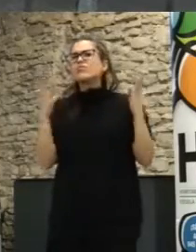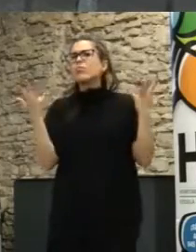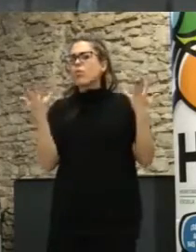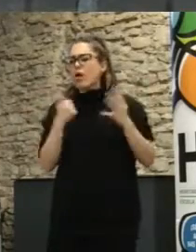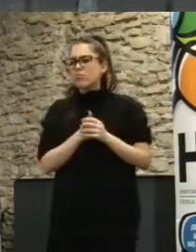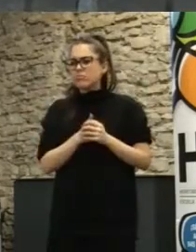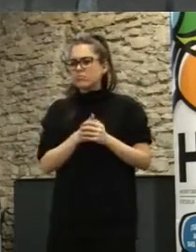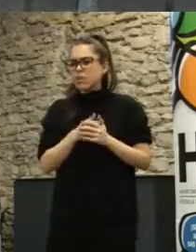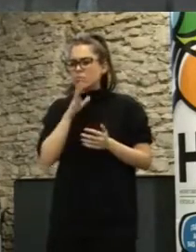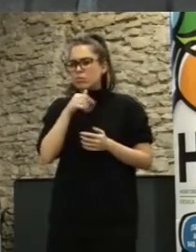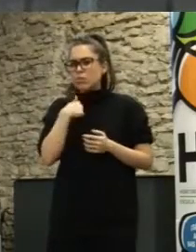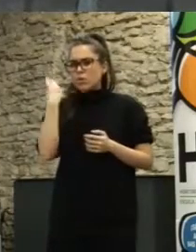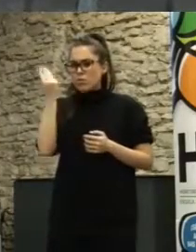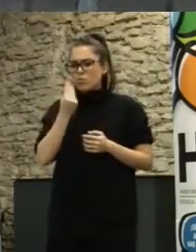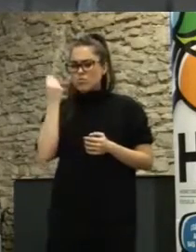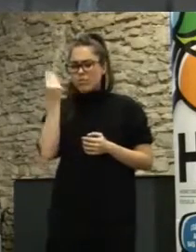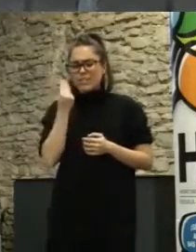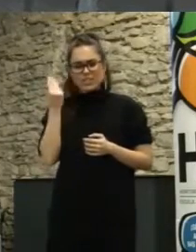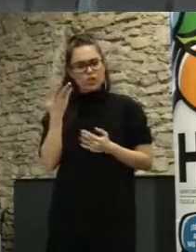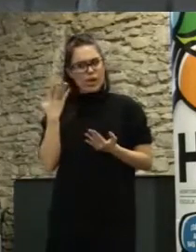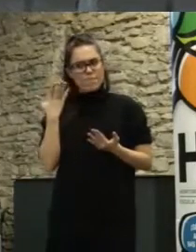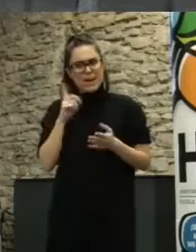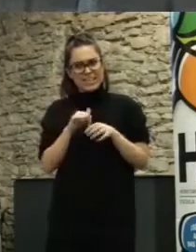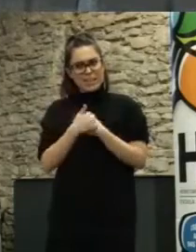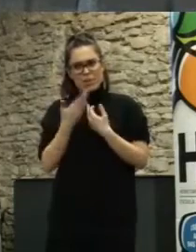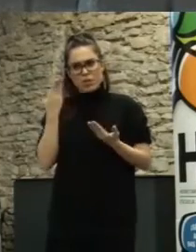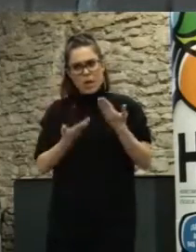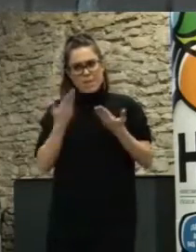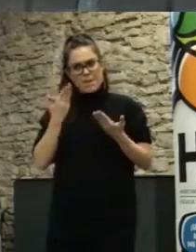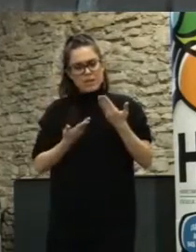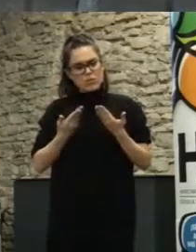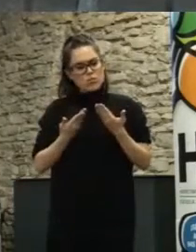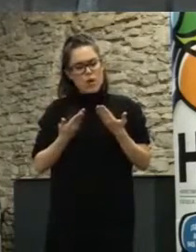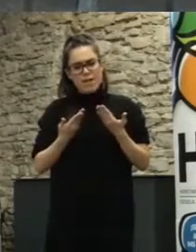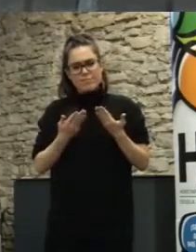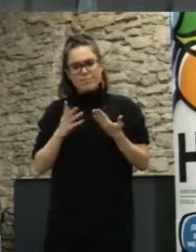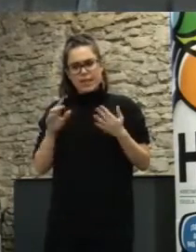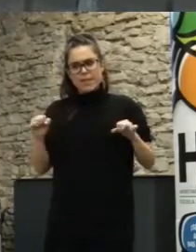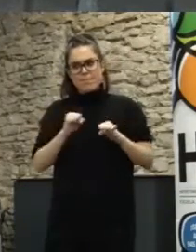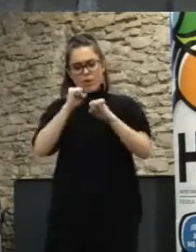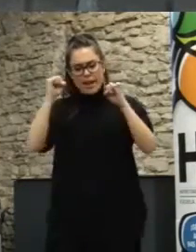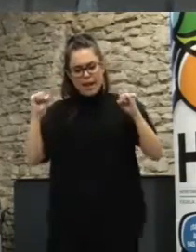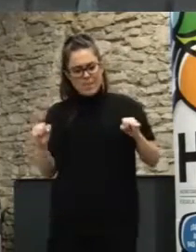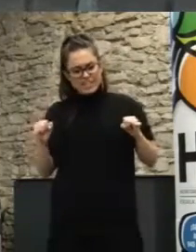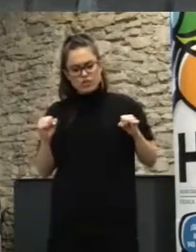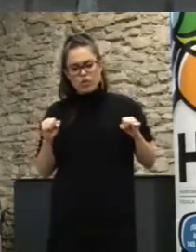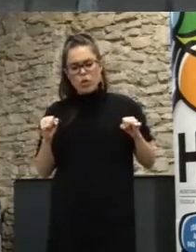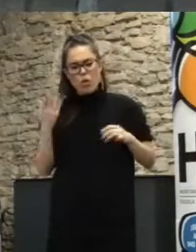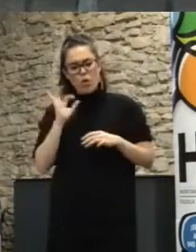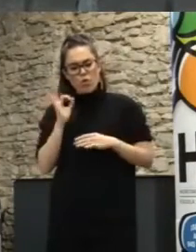no se está llegando a evaluar la participación en los niveles máximos de empoderamiento y de colaboración